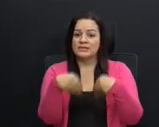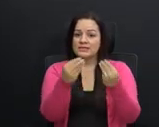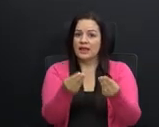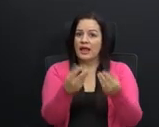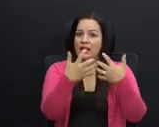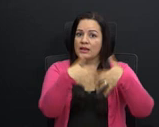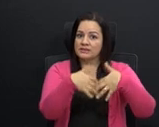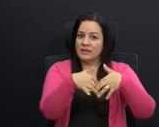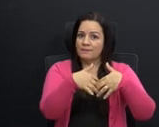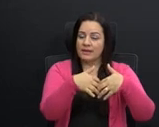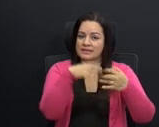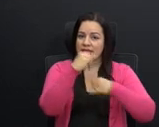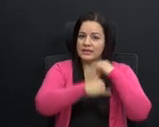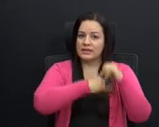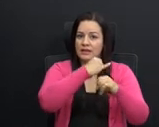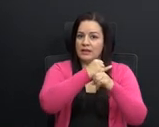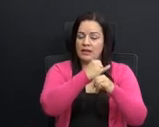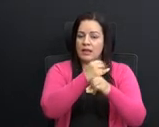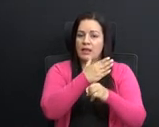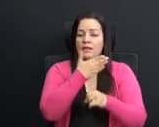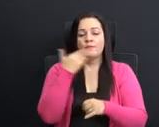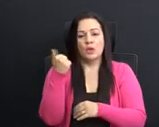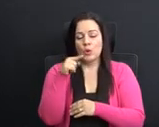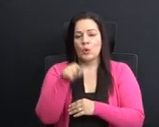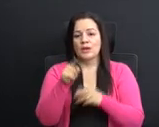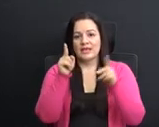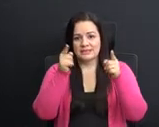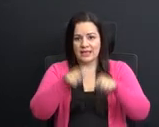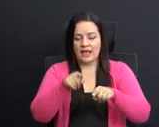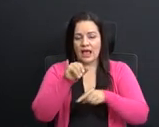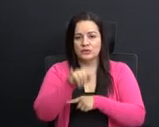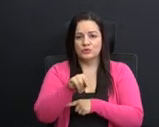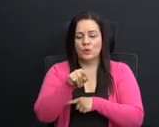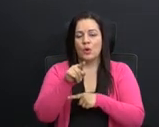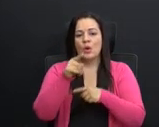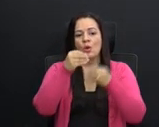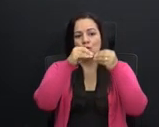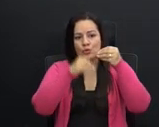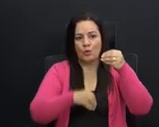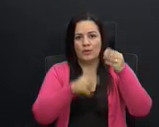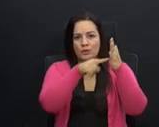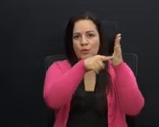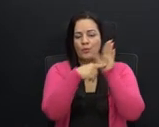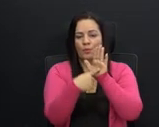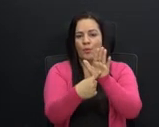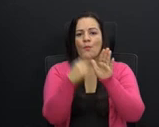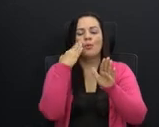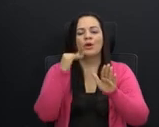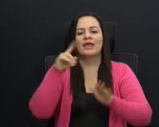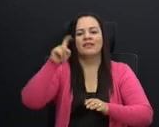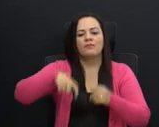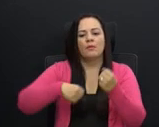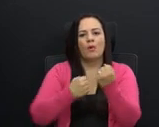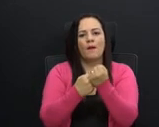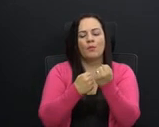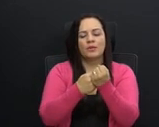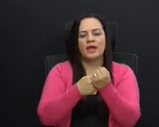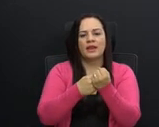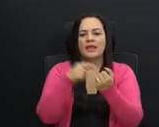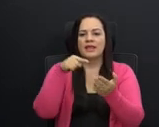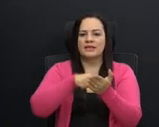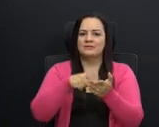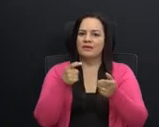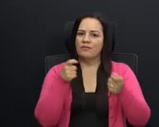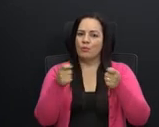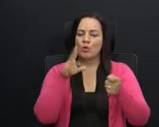dejemos que sean los números los que nos demuestren por qué debemos de seguir impulsando este régimen y no ponerle más obstáculos